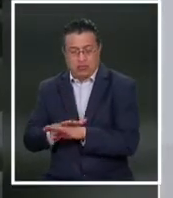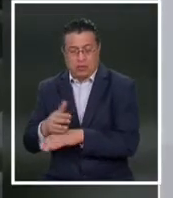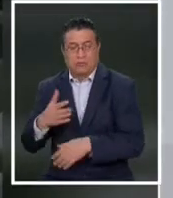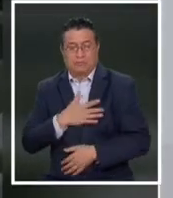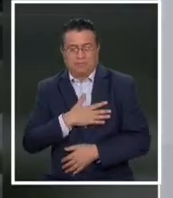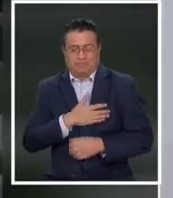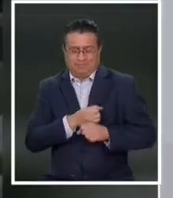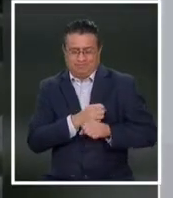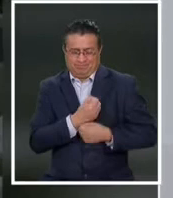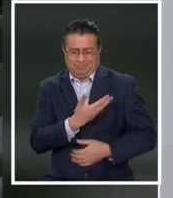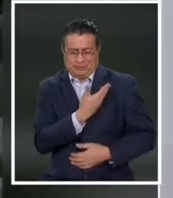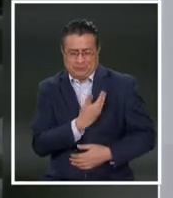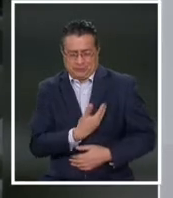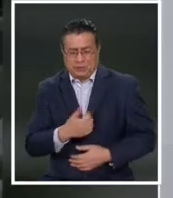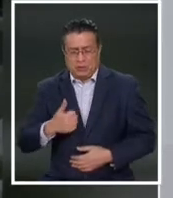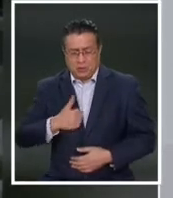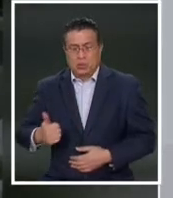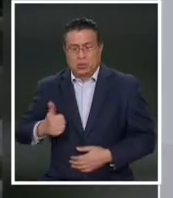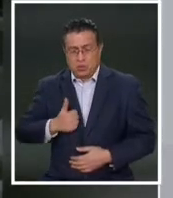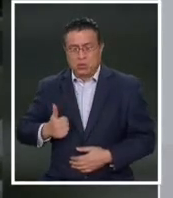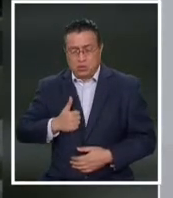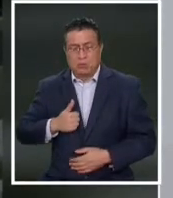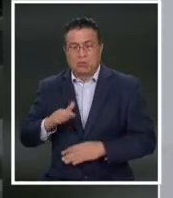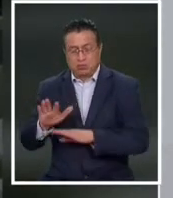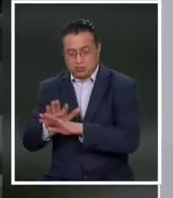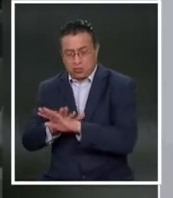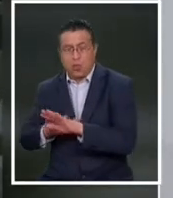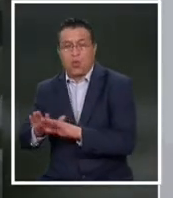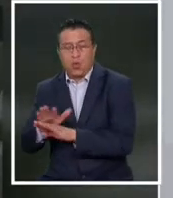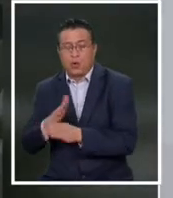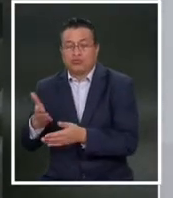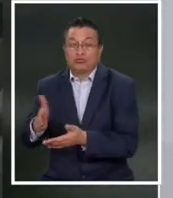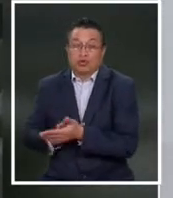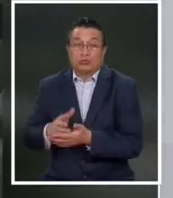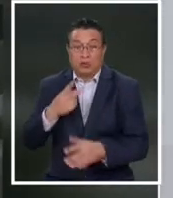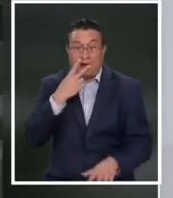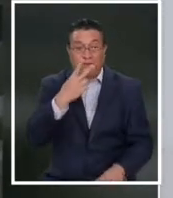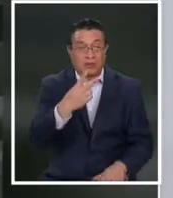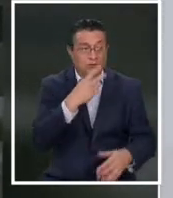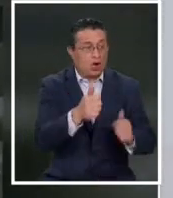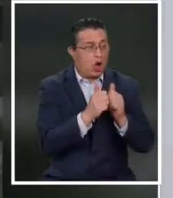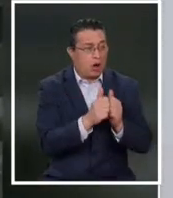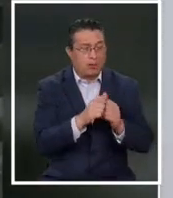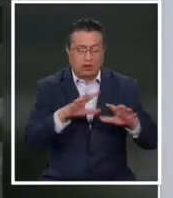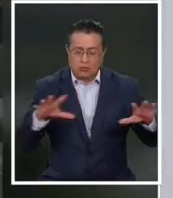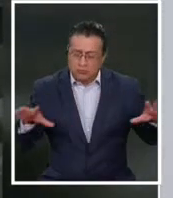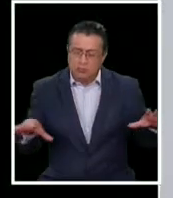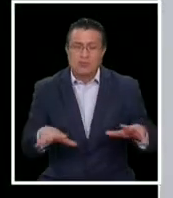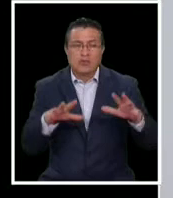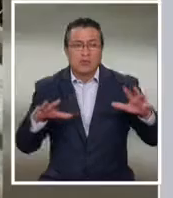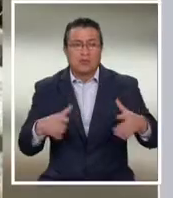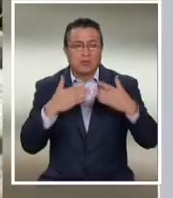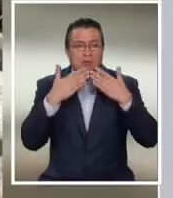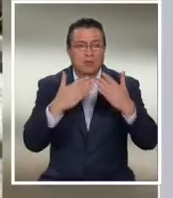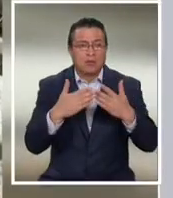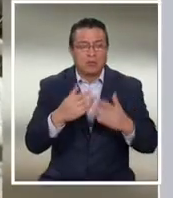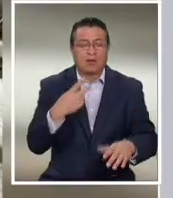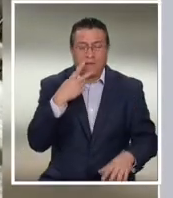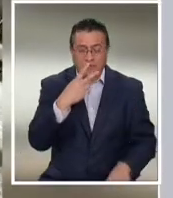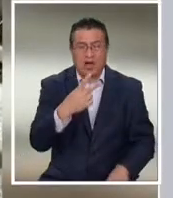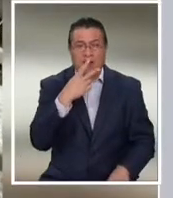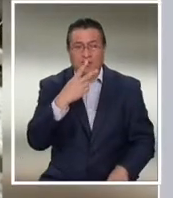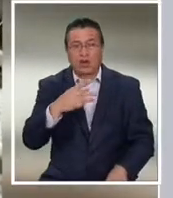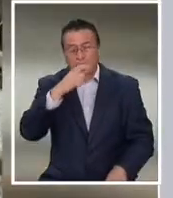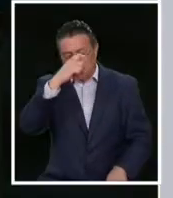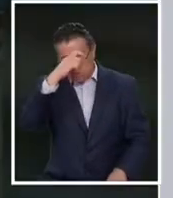con el corazón roto he cumplido con esa promesa. He visto a mis compañeros darlo todo. He vivido en carne propia los